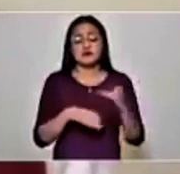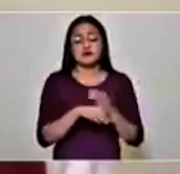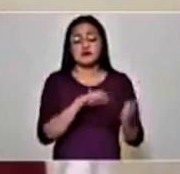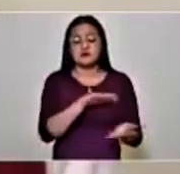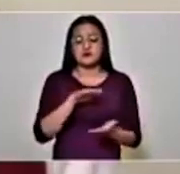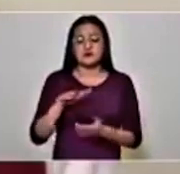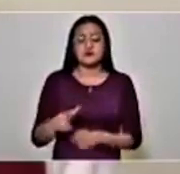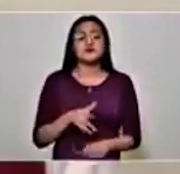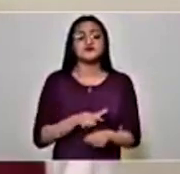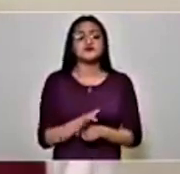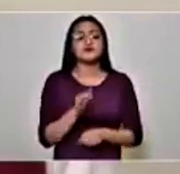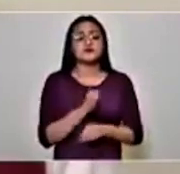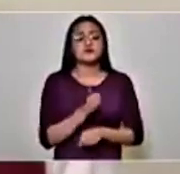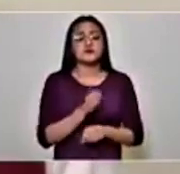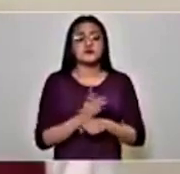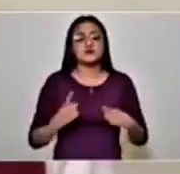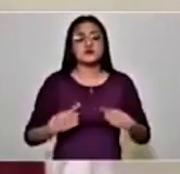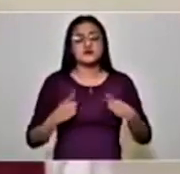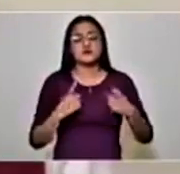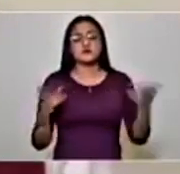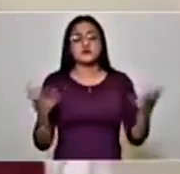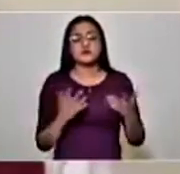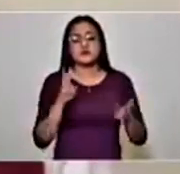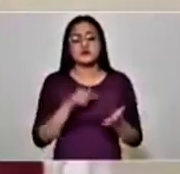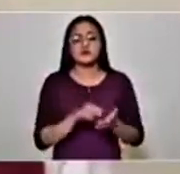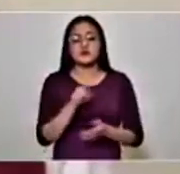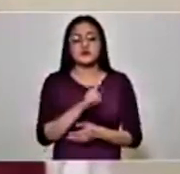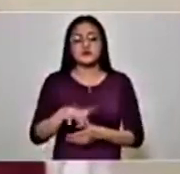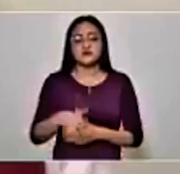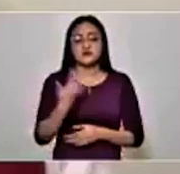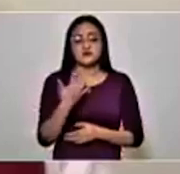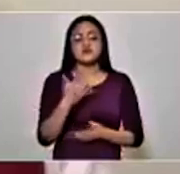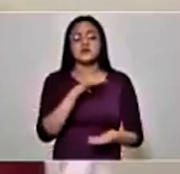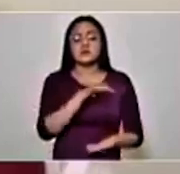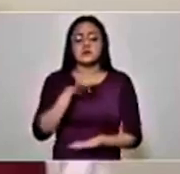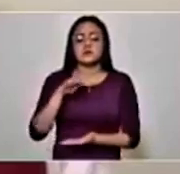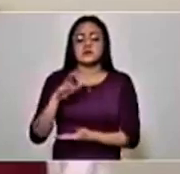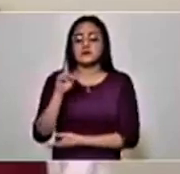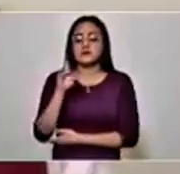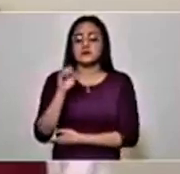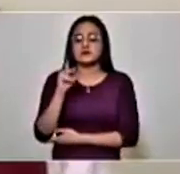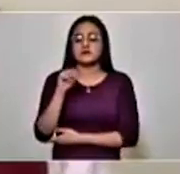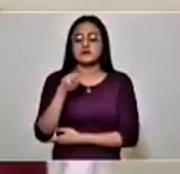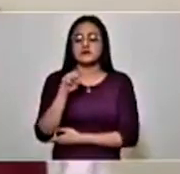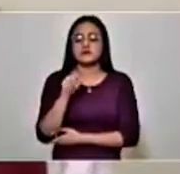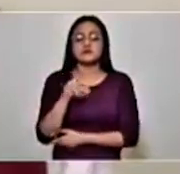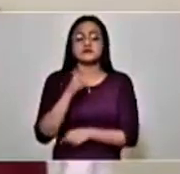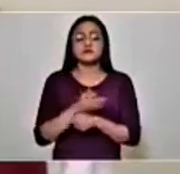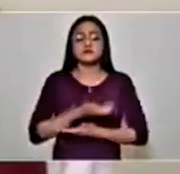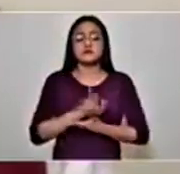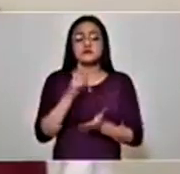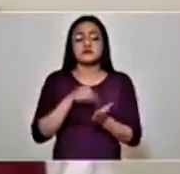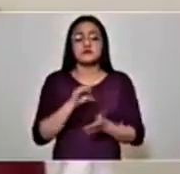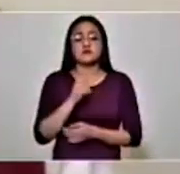de los cuales hemos elaborado tres mil ciento quince despensas. Ya se han repartido mil